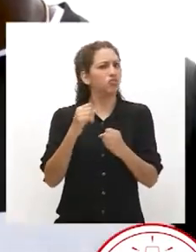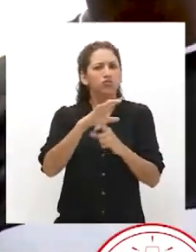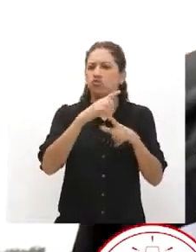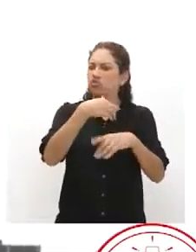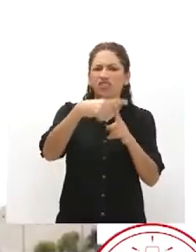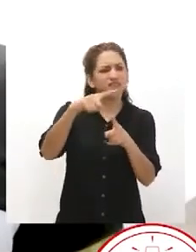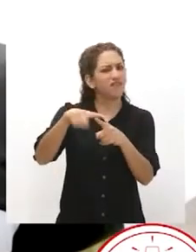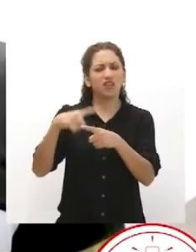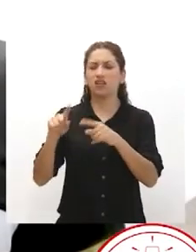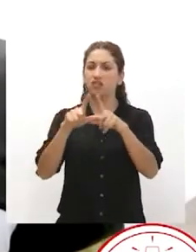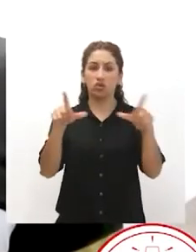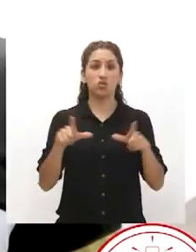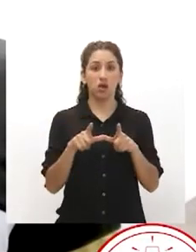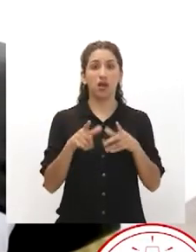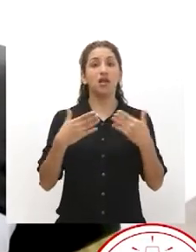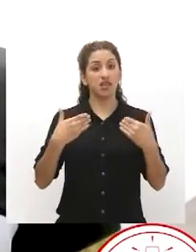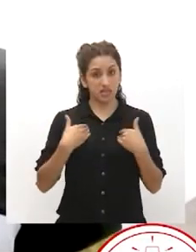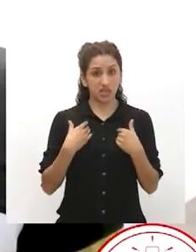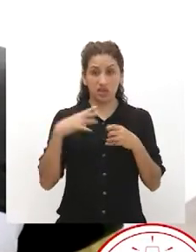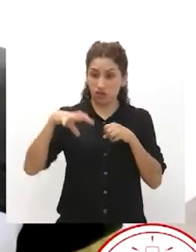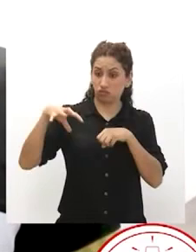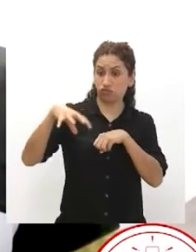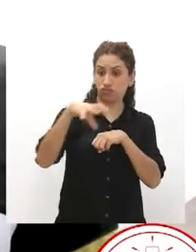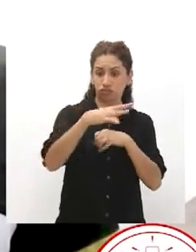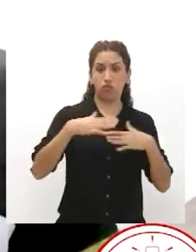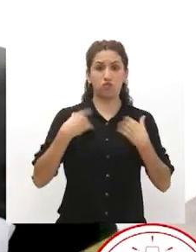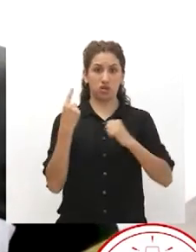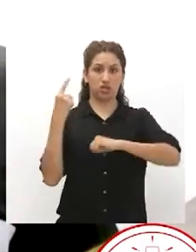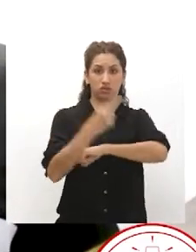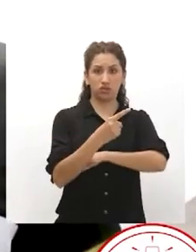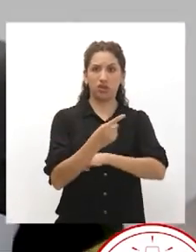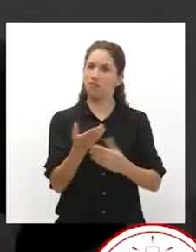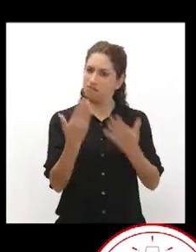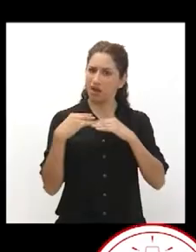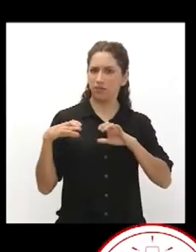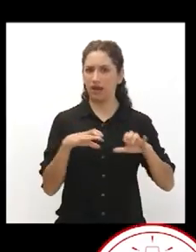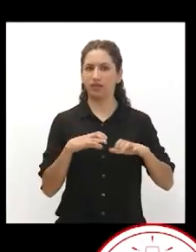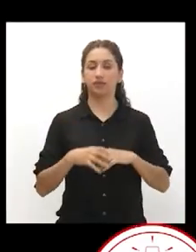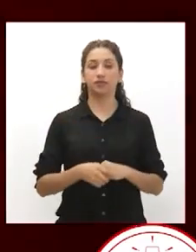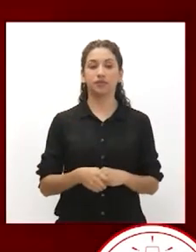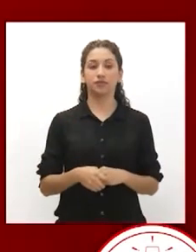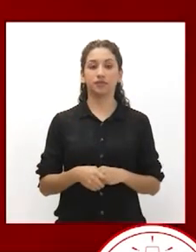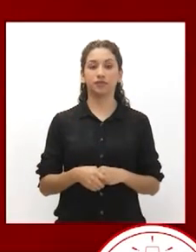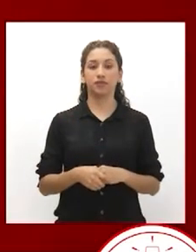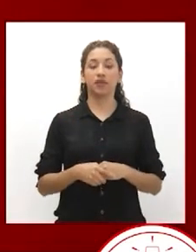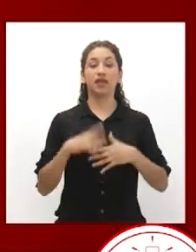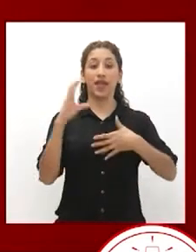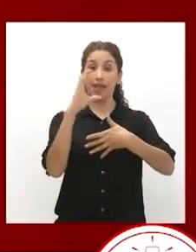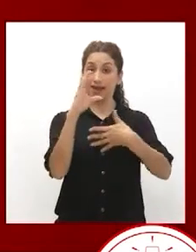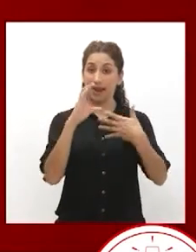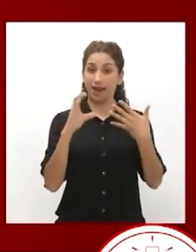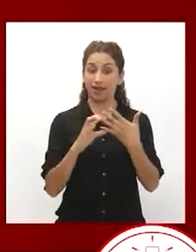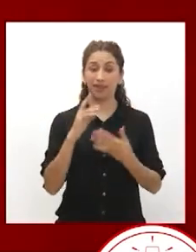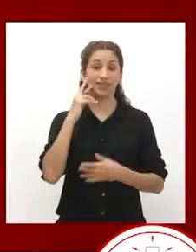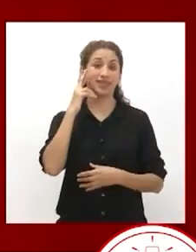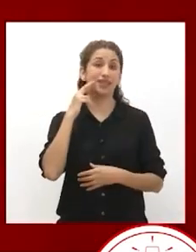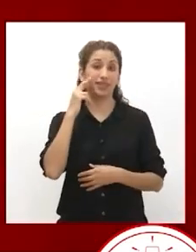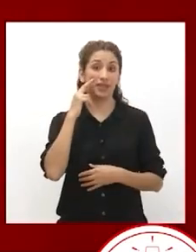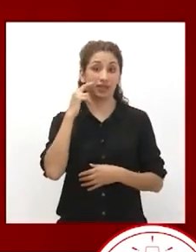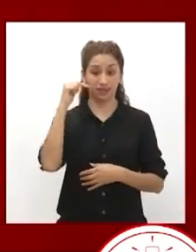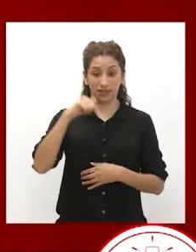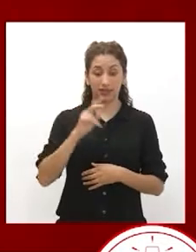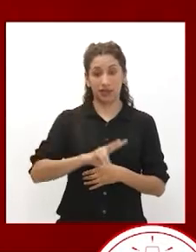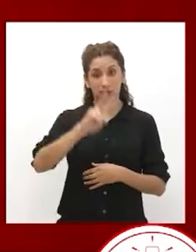en todos lados. Tenemos medios para reportar la discriminación racial. Hagámoslo. Las características étnicas y